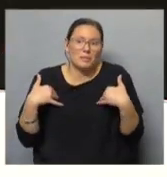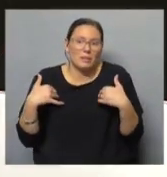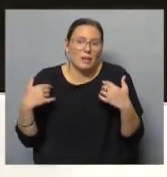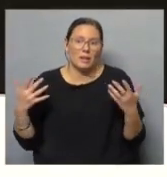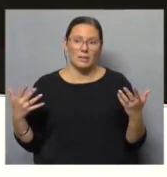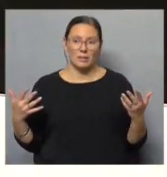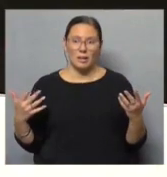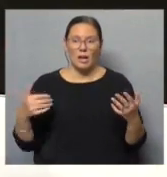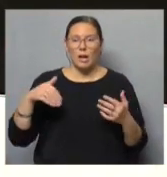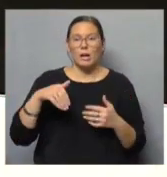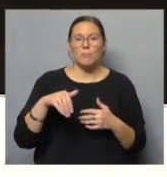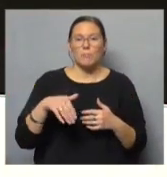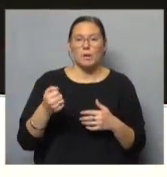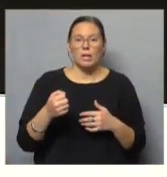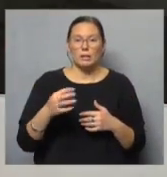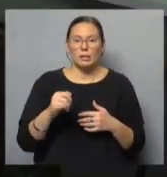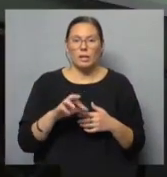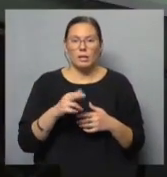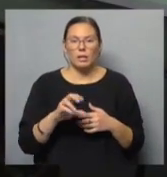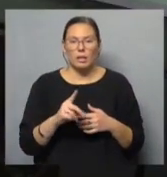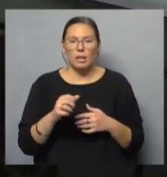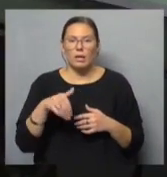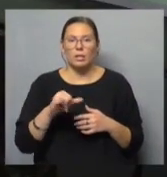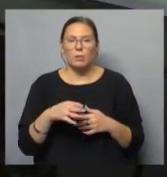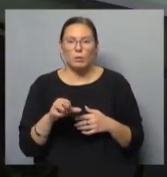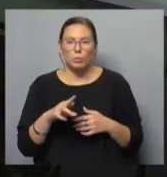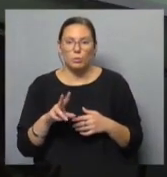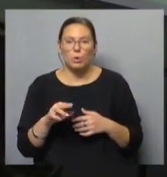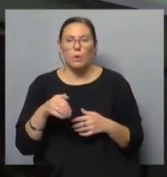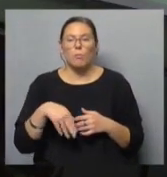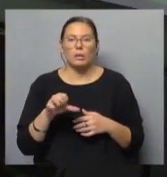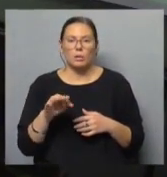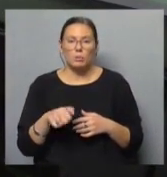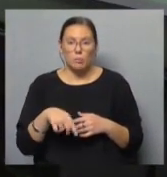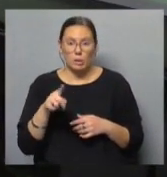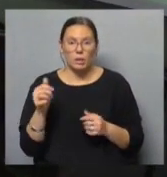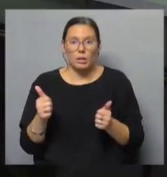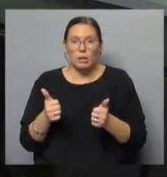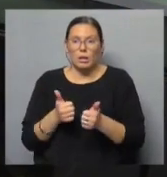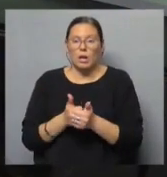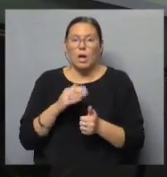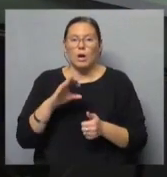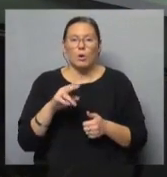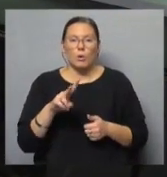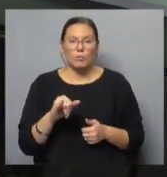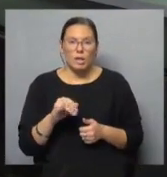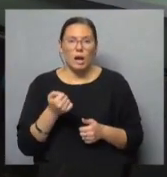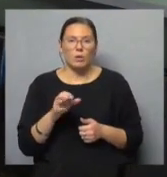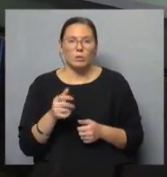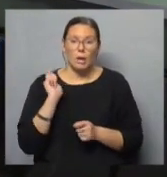somos Matías Rada, Martín Ibargurú, Nacho Mateo. Se suma, a partir de ahora y para este show, Kobi Acosta, percusión.